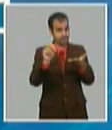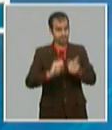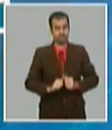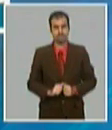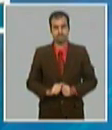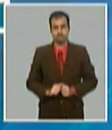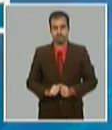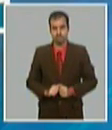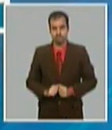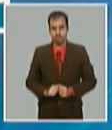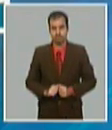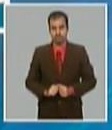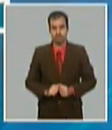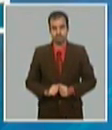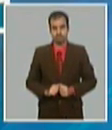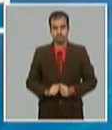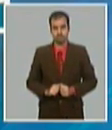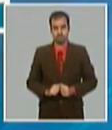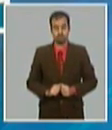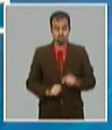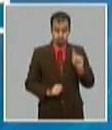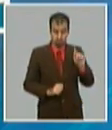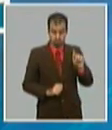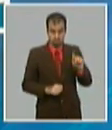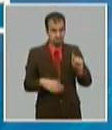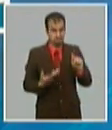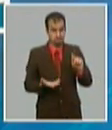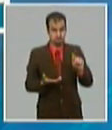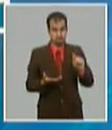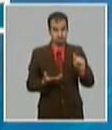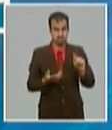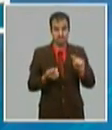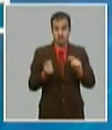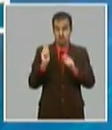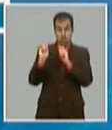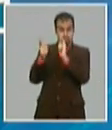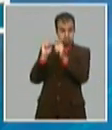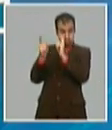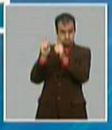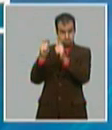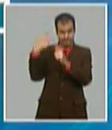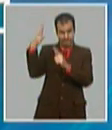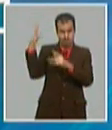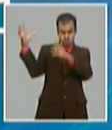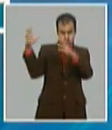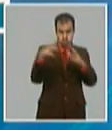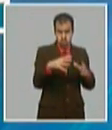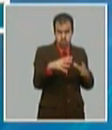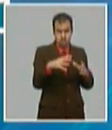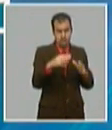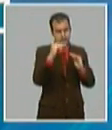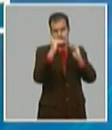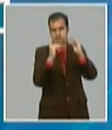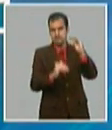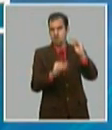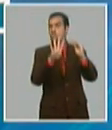Que en el 2020 las importaciones decrecieron 40% con respecto al plan.